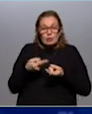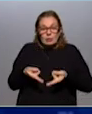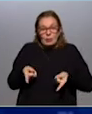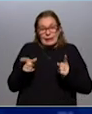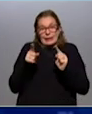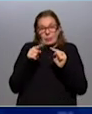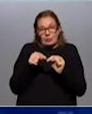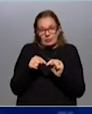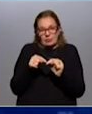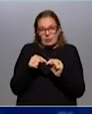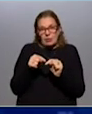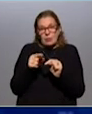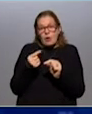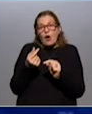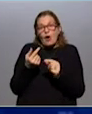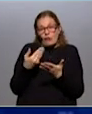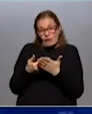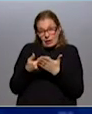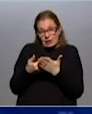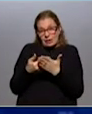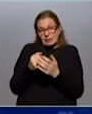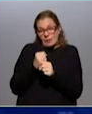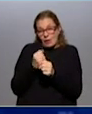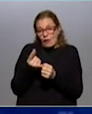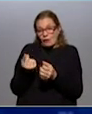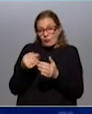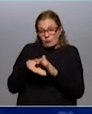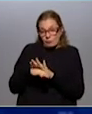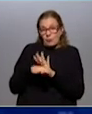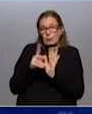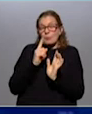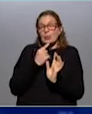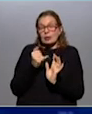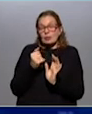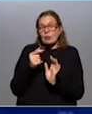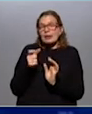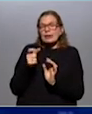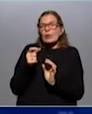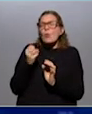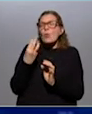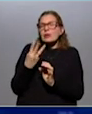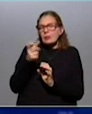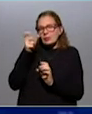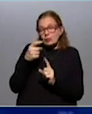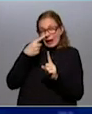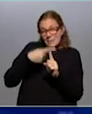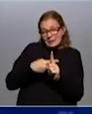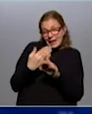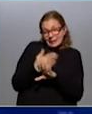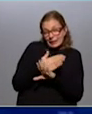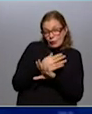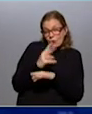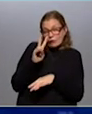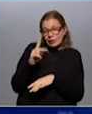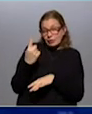por el lado de la oferta como por el lado de la demanda. Por ejemplo, en términos de la cantidad de empleados, en relación al mes anterior, hay